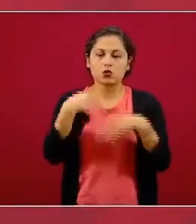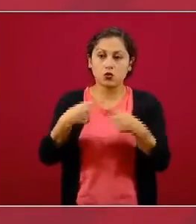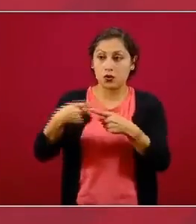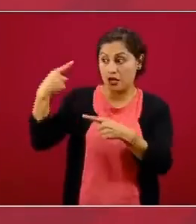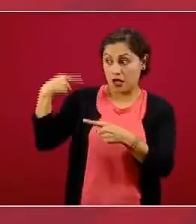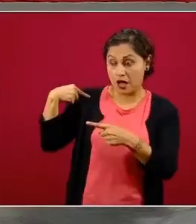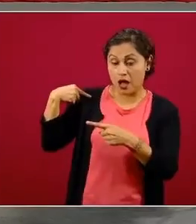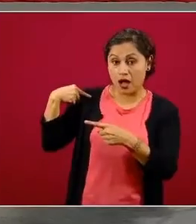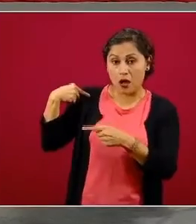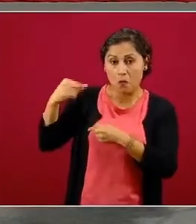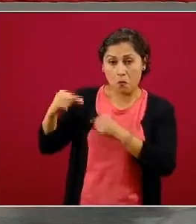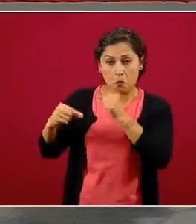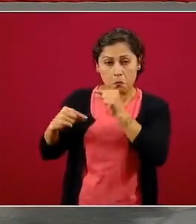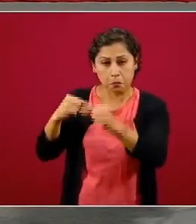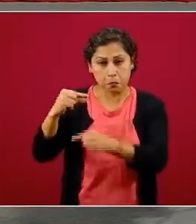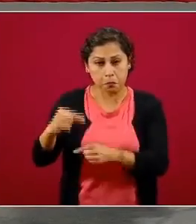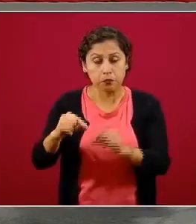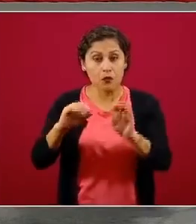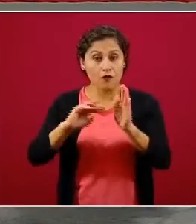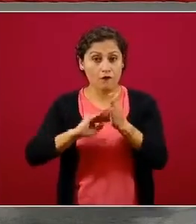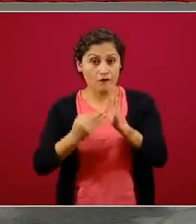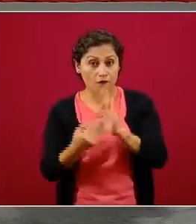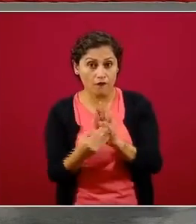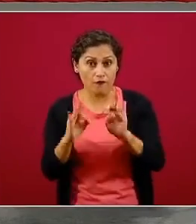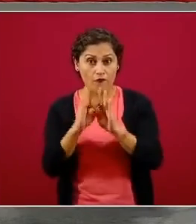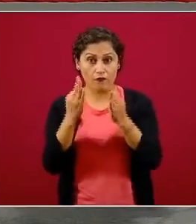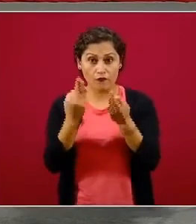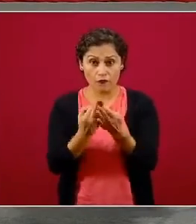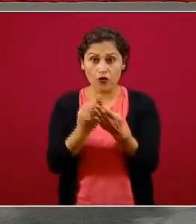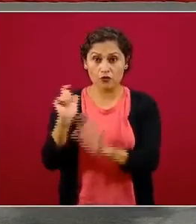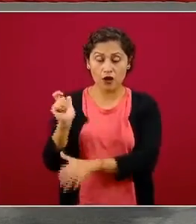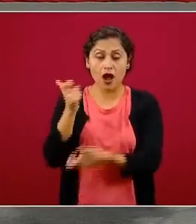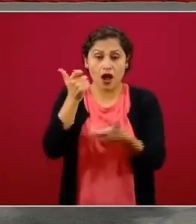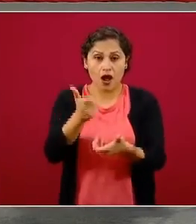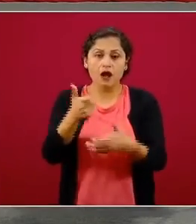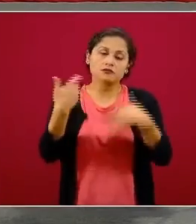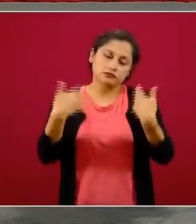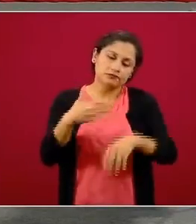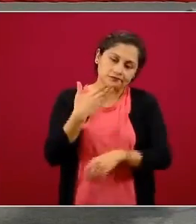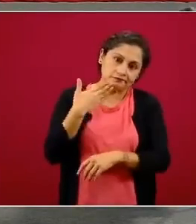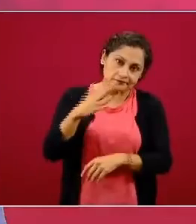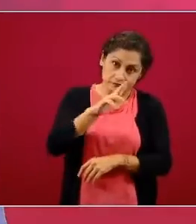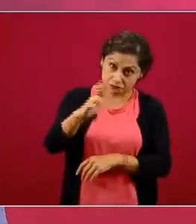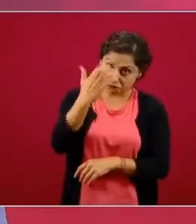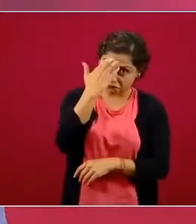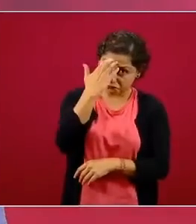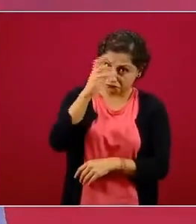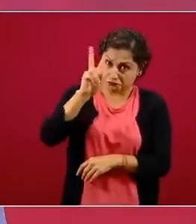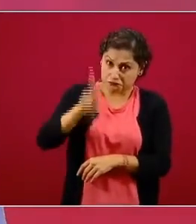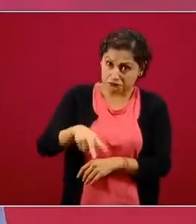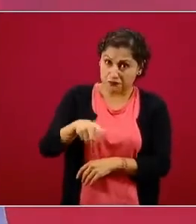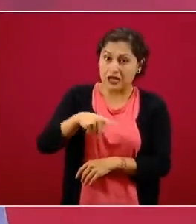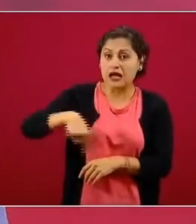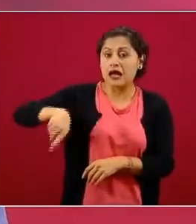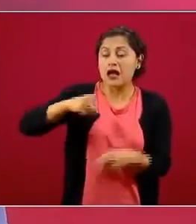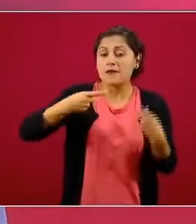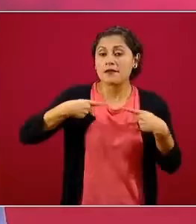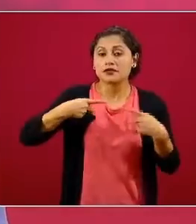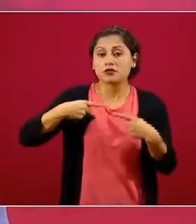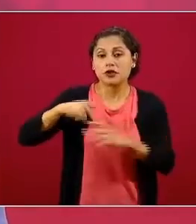logros de ese modelo de financiamiento, o por lo menos de la voluntad política de tener suficiente inversión en salud.